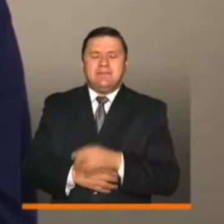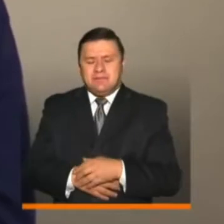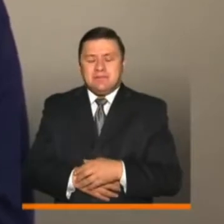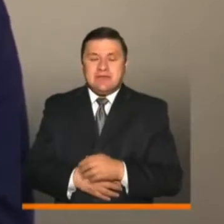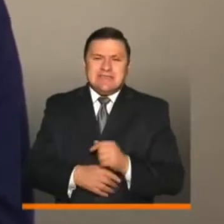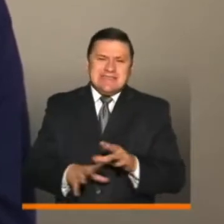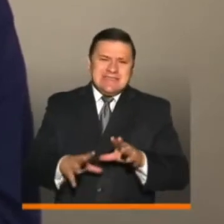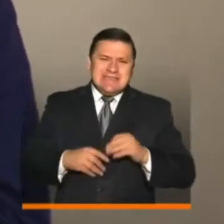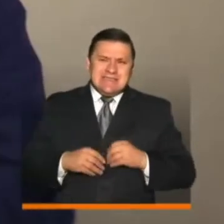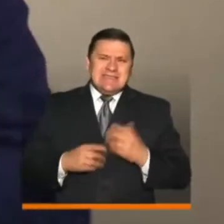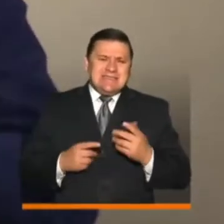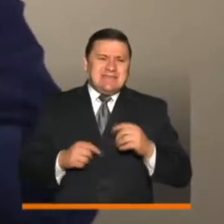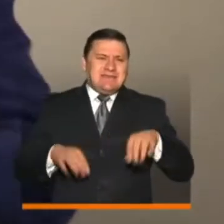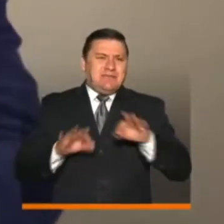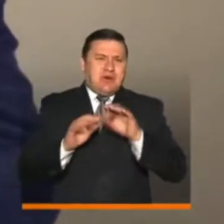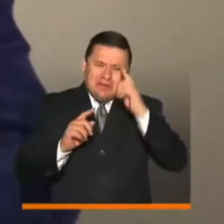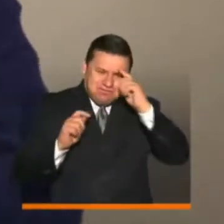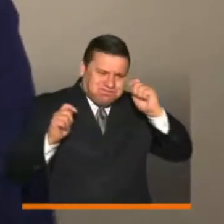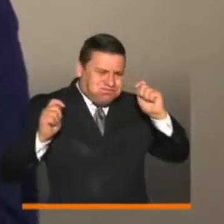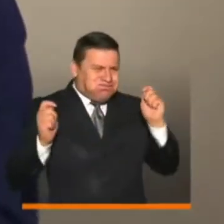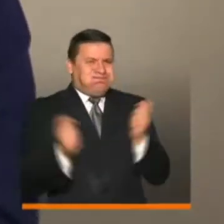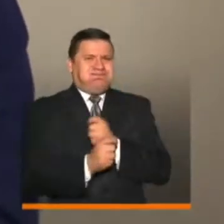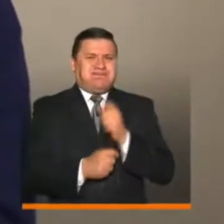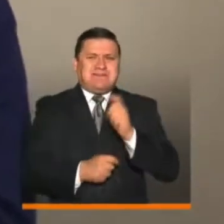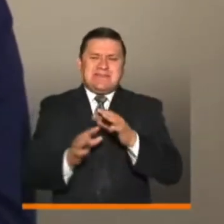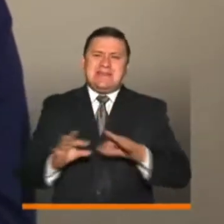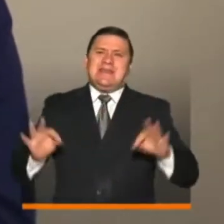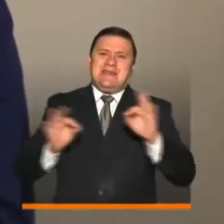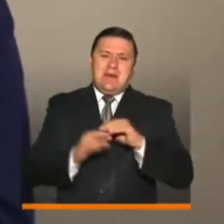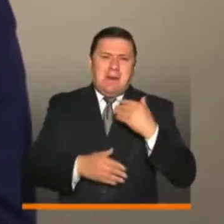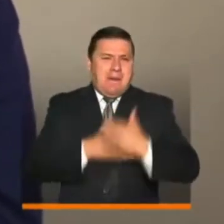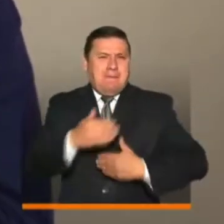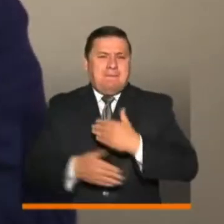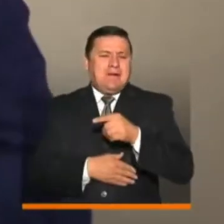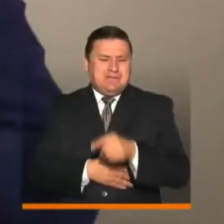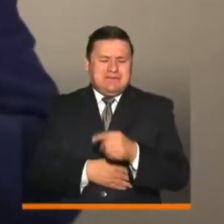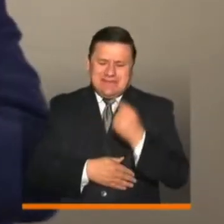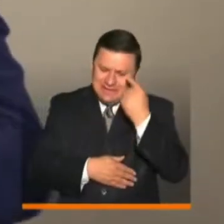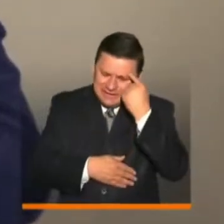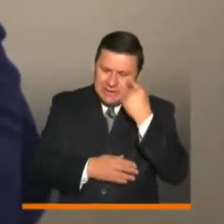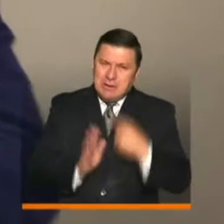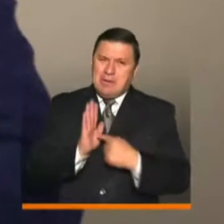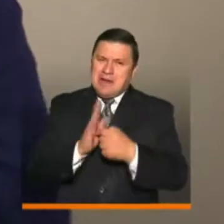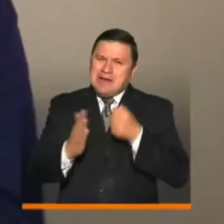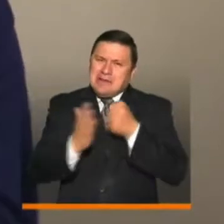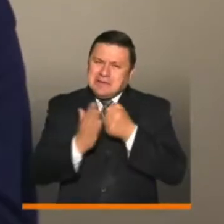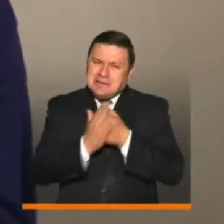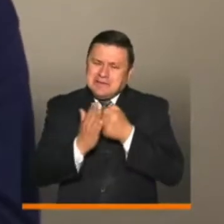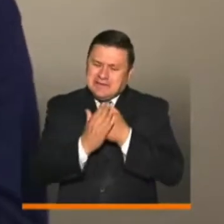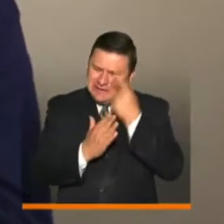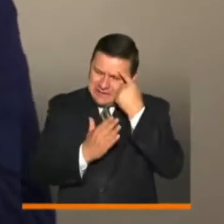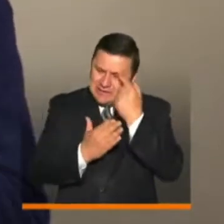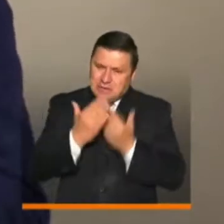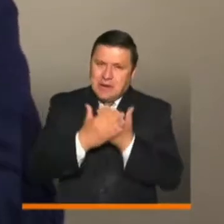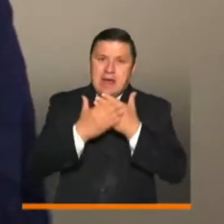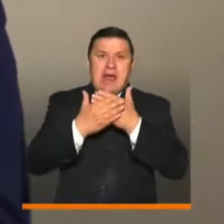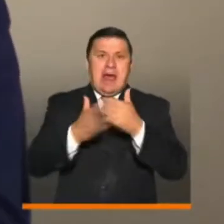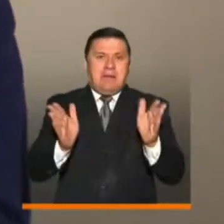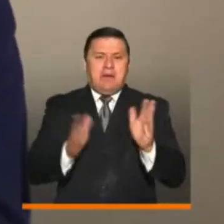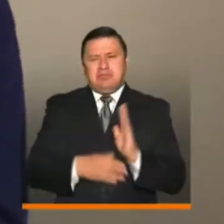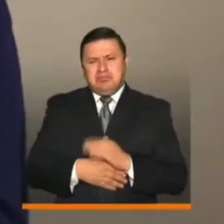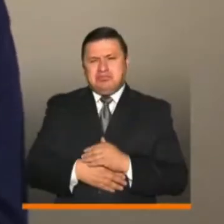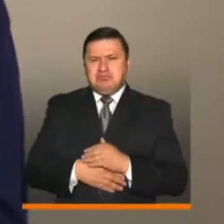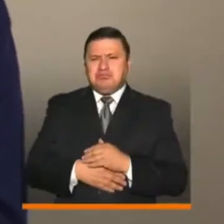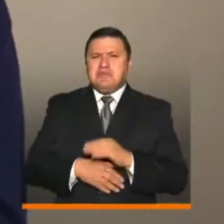adaptarnos a los cambios y gracias a ese trabajo que hemos hecho en este proceso en donde presentamos retos de innovación abierta, pues lo pusimos a